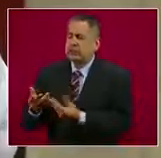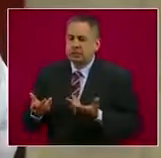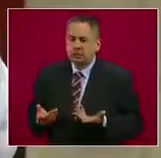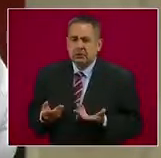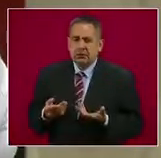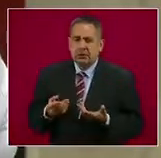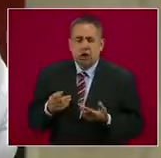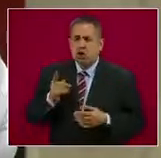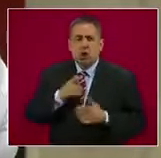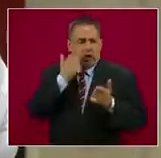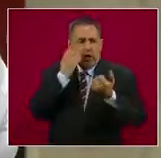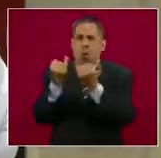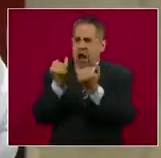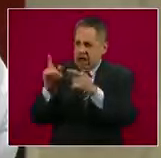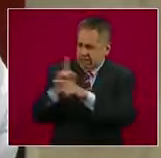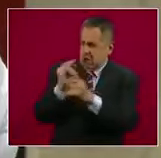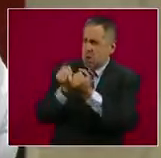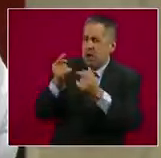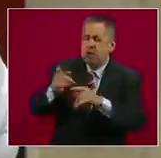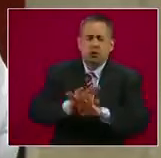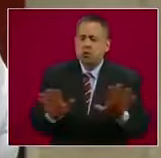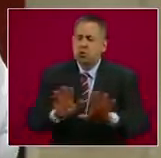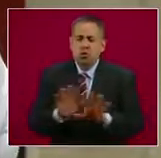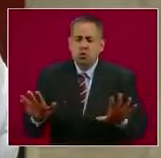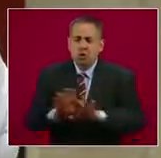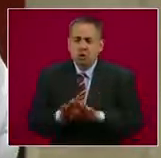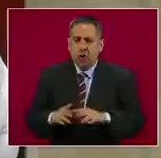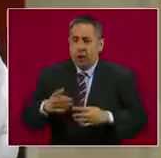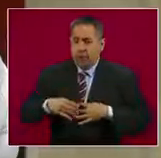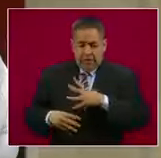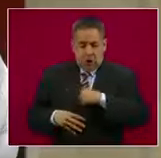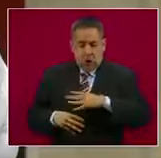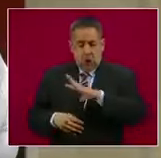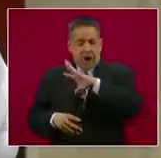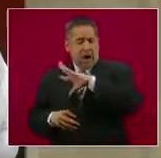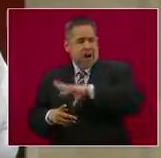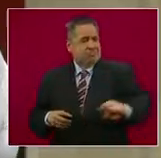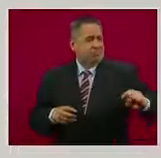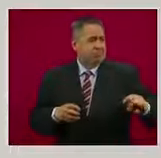Esto no se le desea a nadie, es horrible que le arrebaten a un hijo.